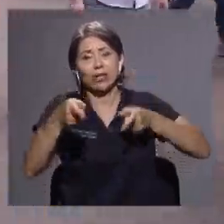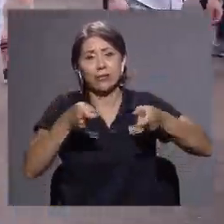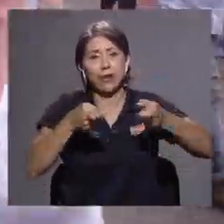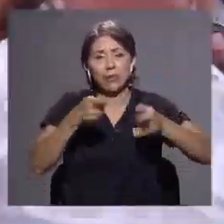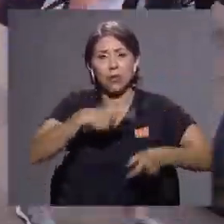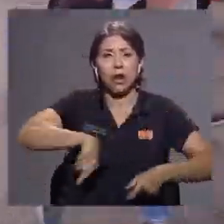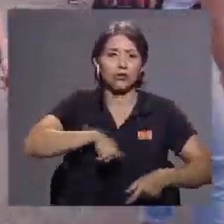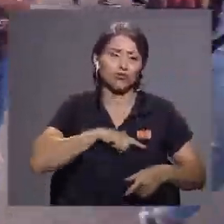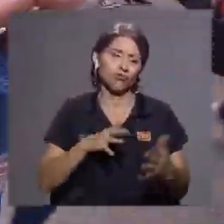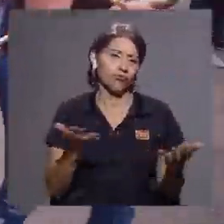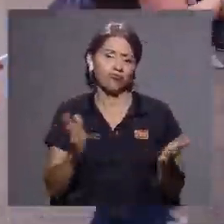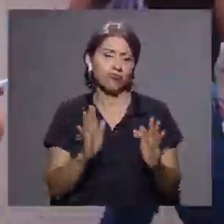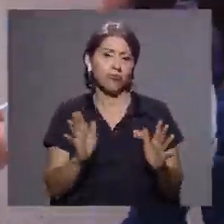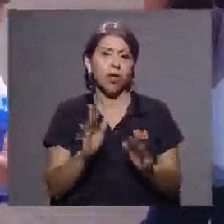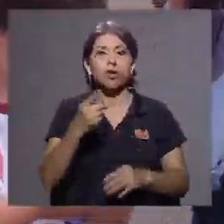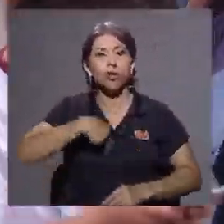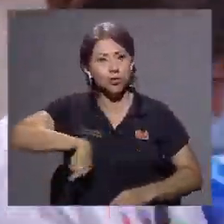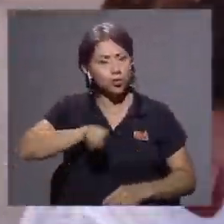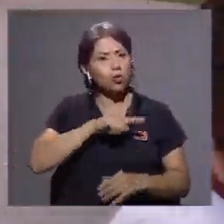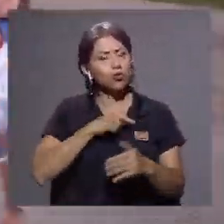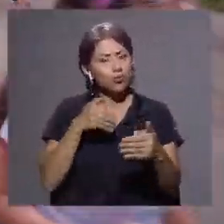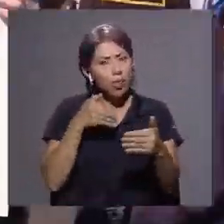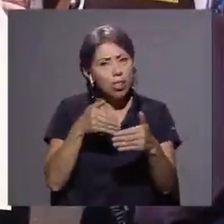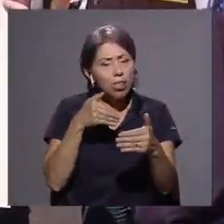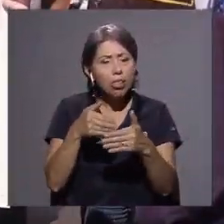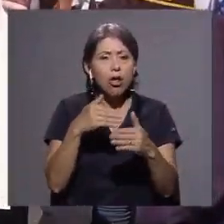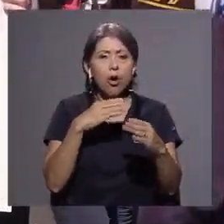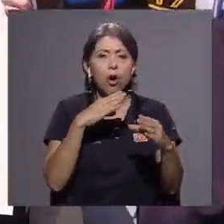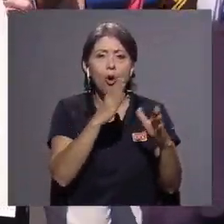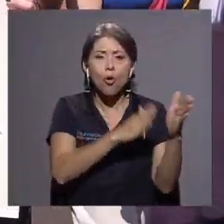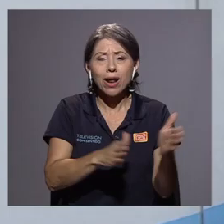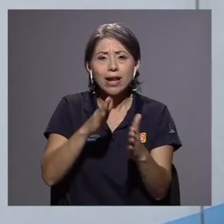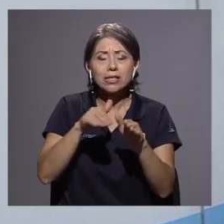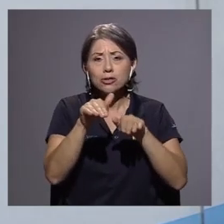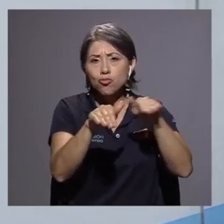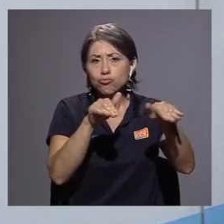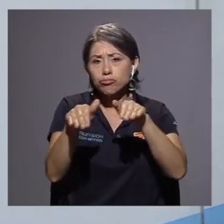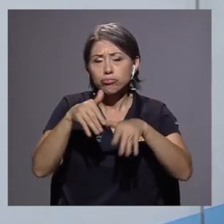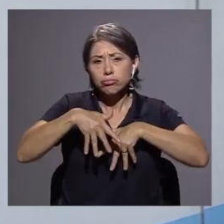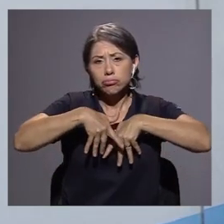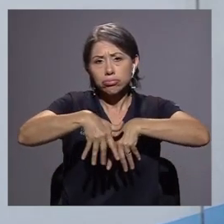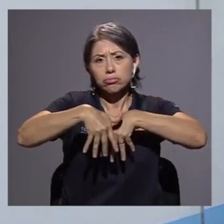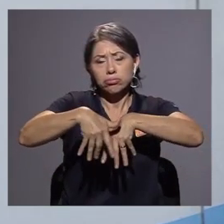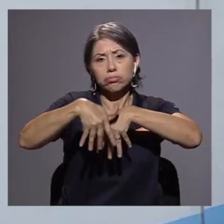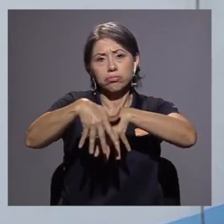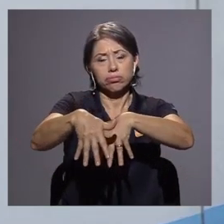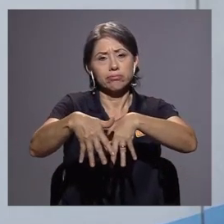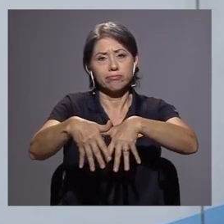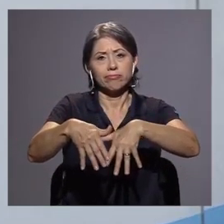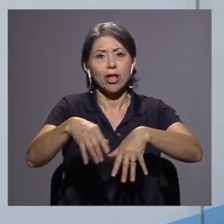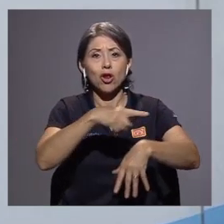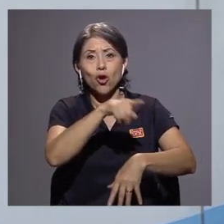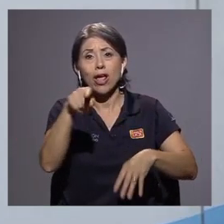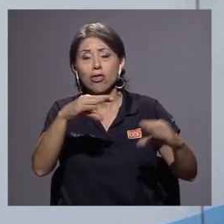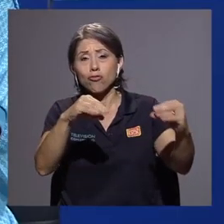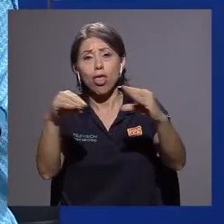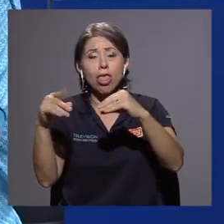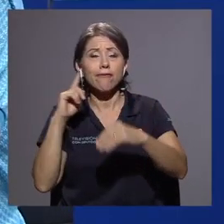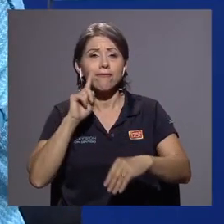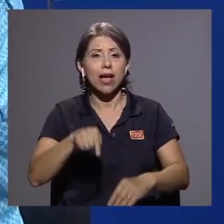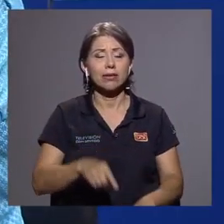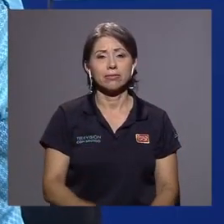Nosotros, como vos decías, nosotros estuvimos de cerca en la organización y en la convocatoria de la marcha, entonces, totalmente falso.